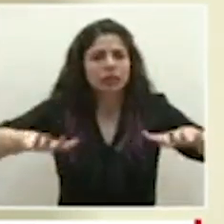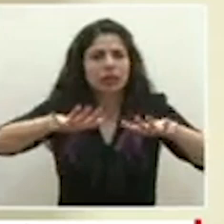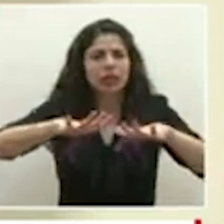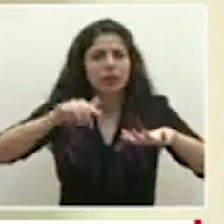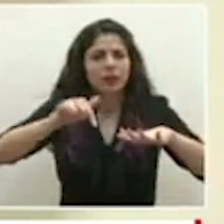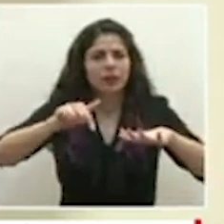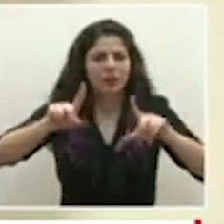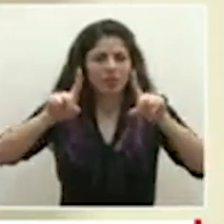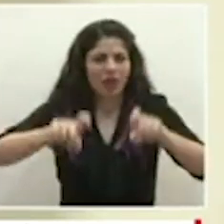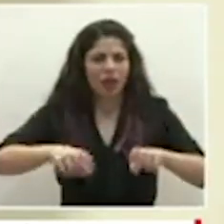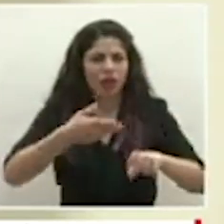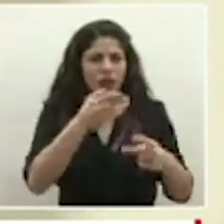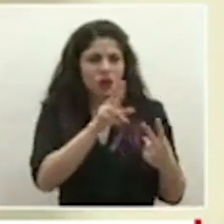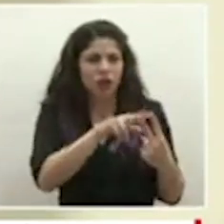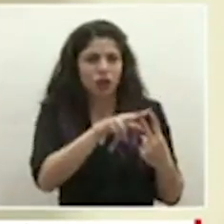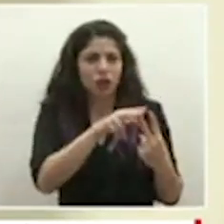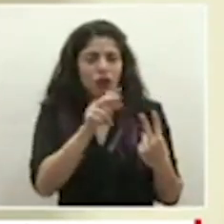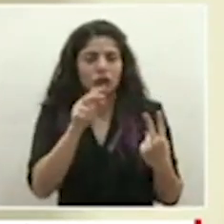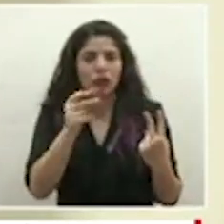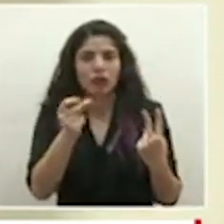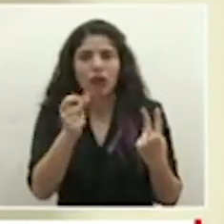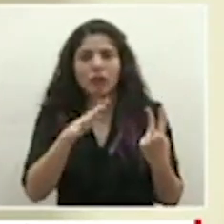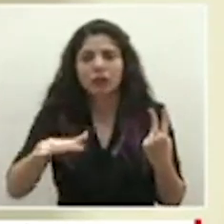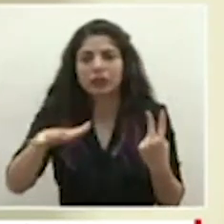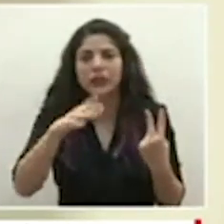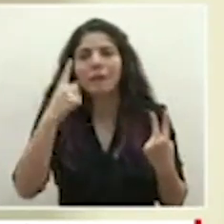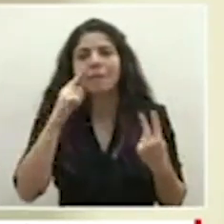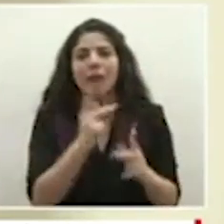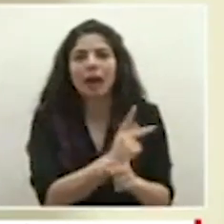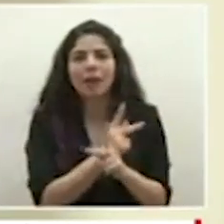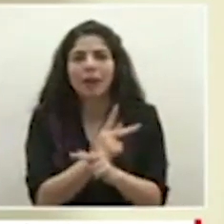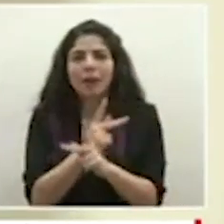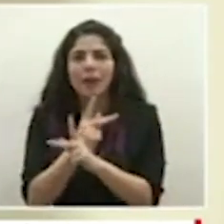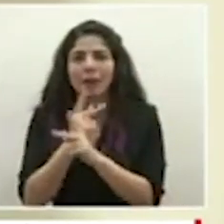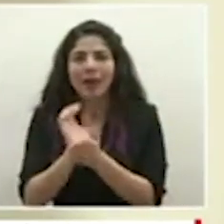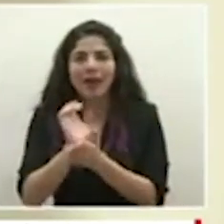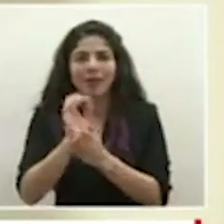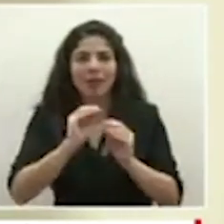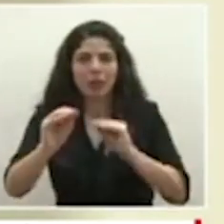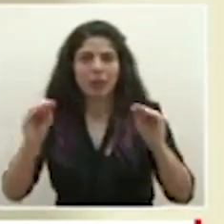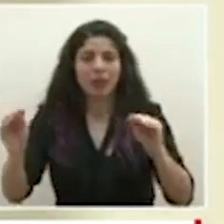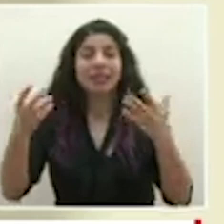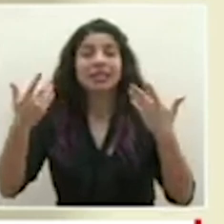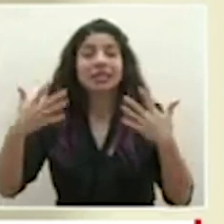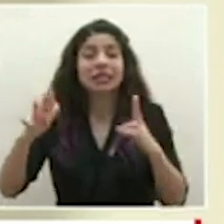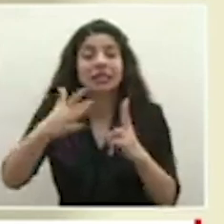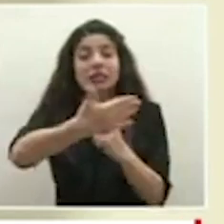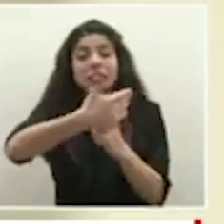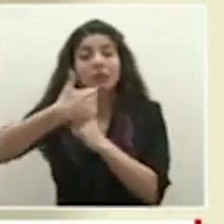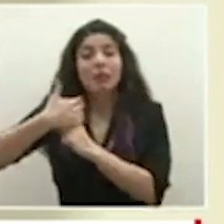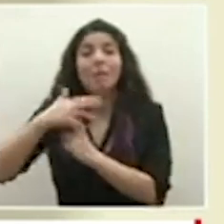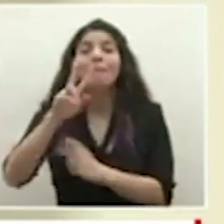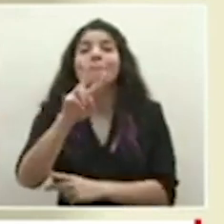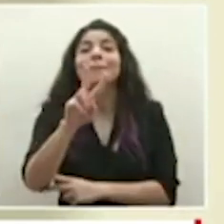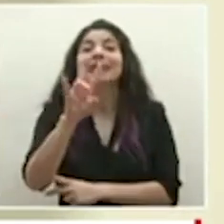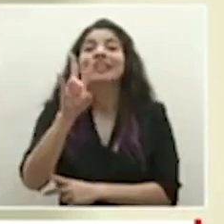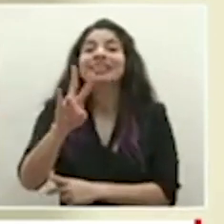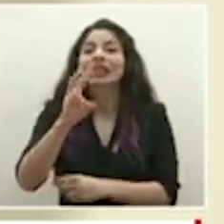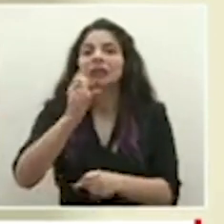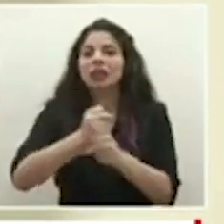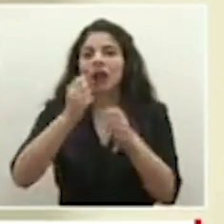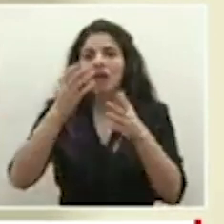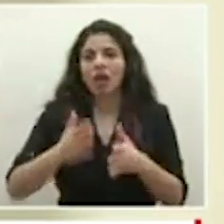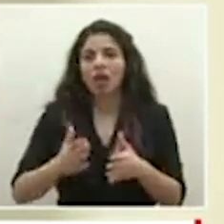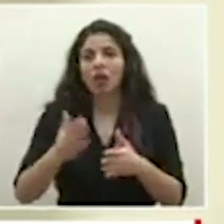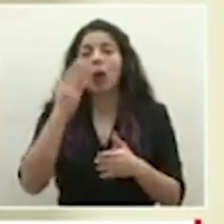de diagnósticos para prevenir un mayor contagio. Se aislaron 27 funcionarios por haber